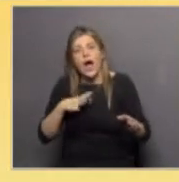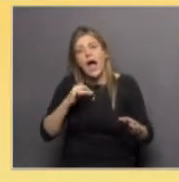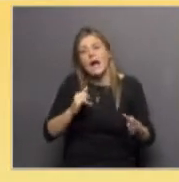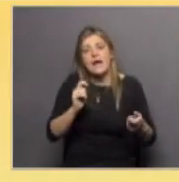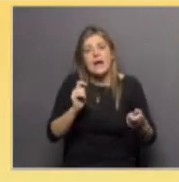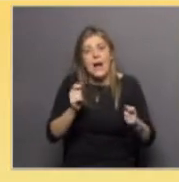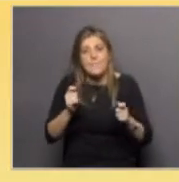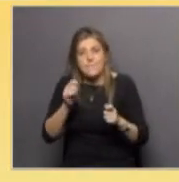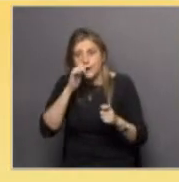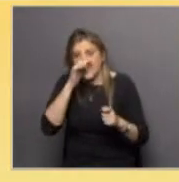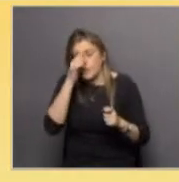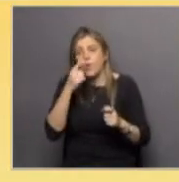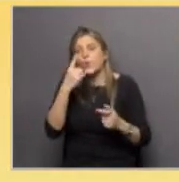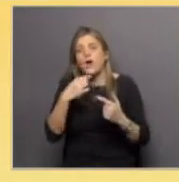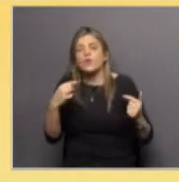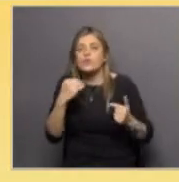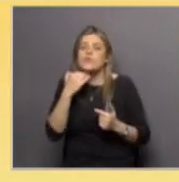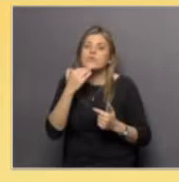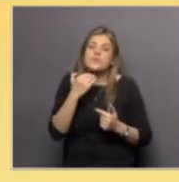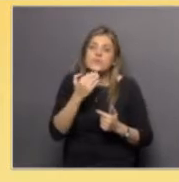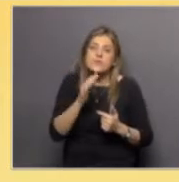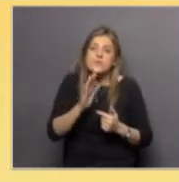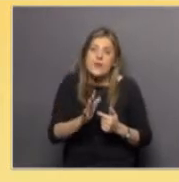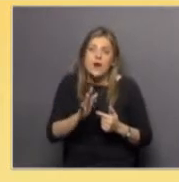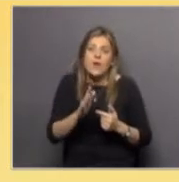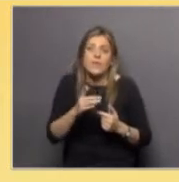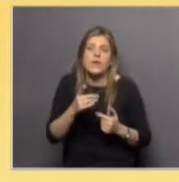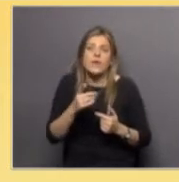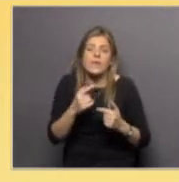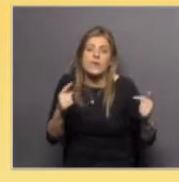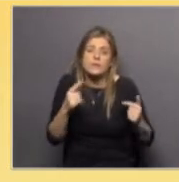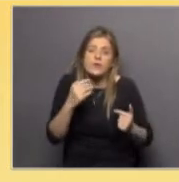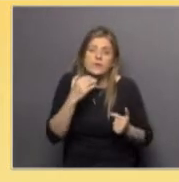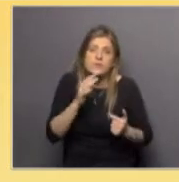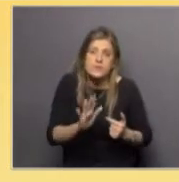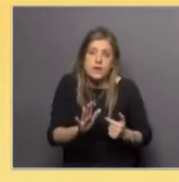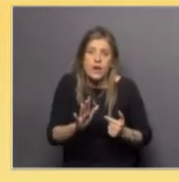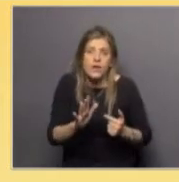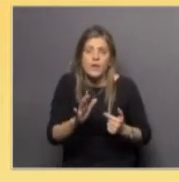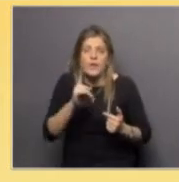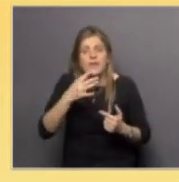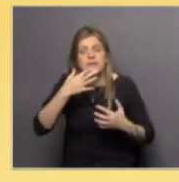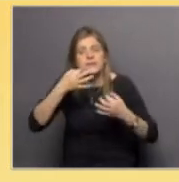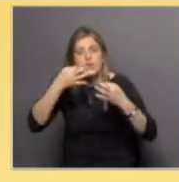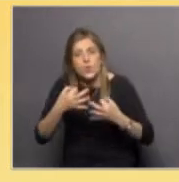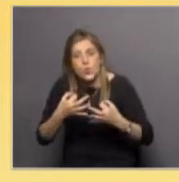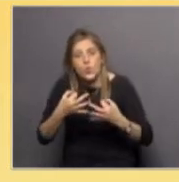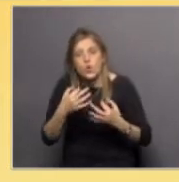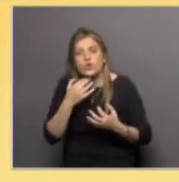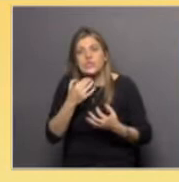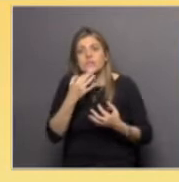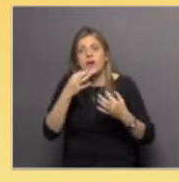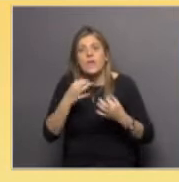no se sabe ciertamente o con un grado de mayor certeza es